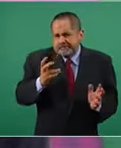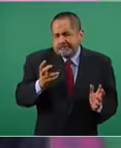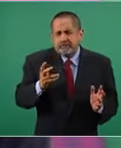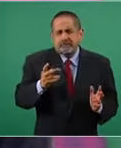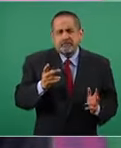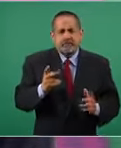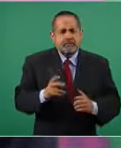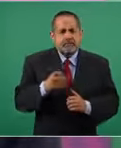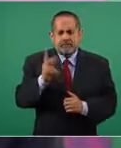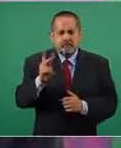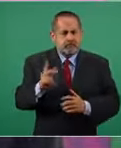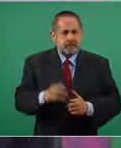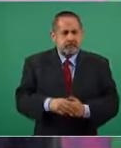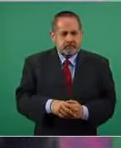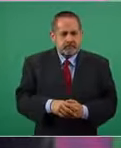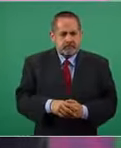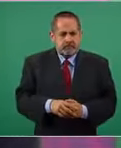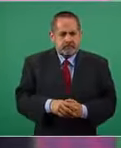pero